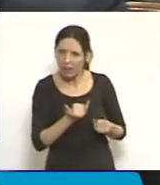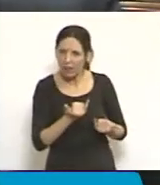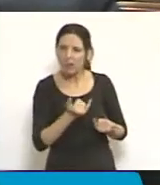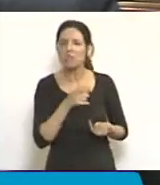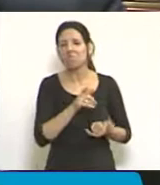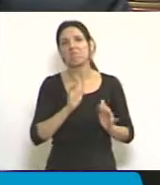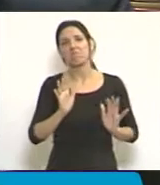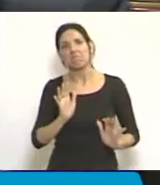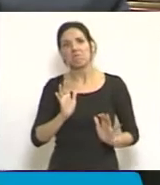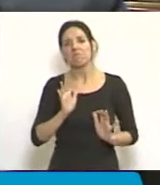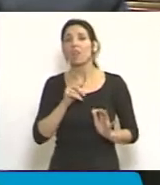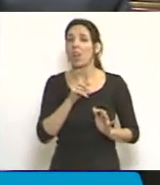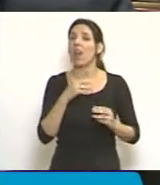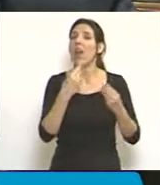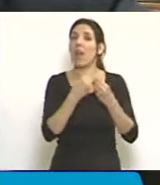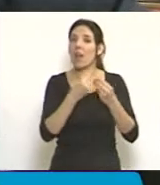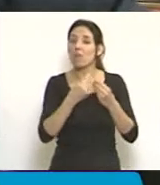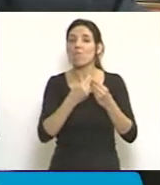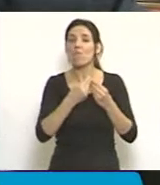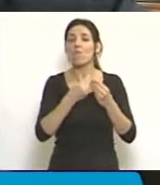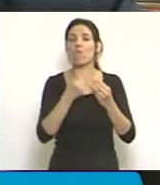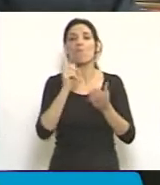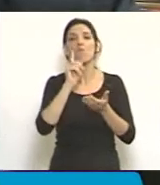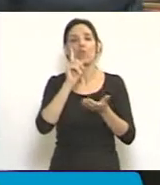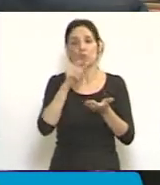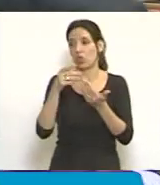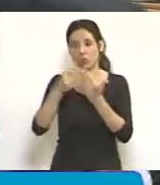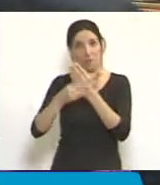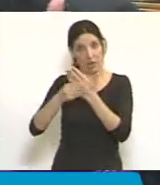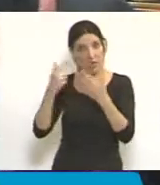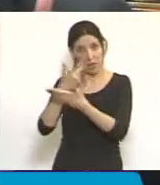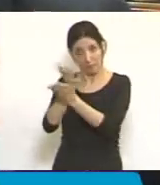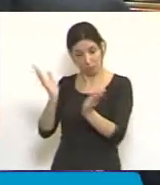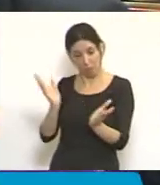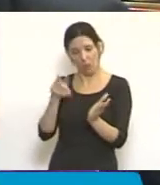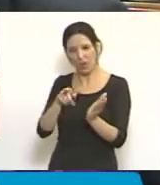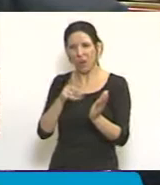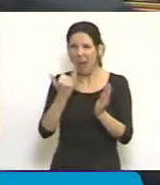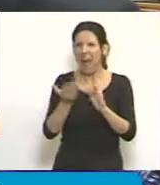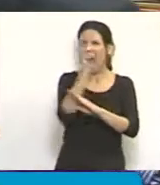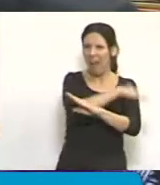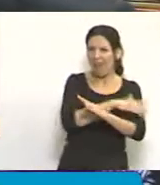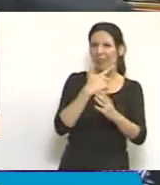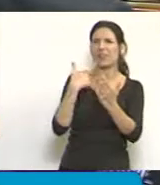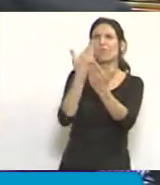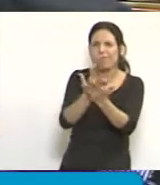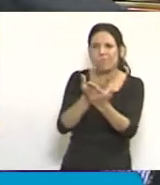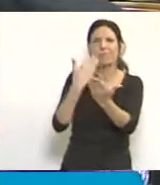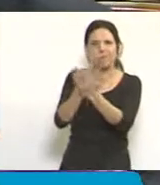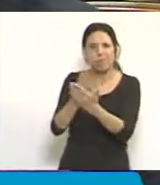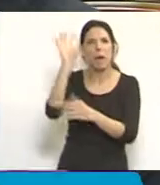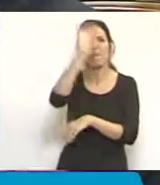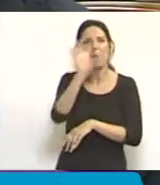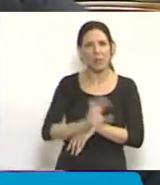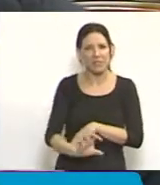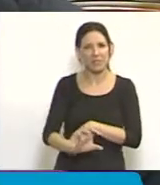en muchas de las regulaciones de incorporación del Ministerio Público Fiscal que hemos hecho en las distintas provincias argentinas a la hora de